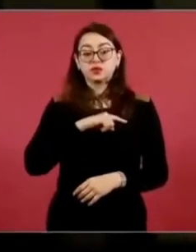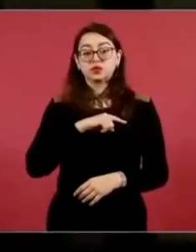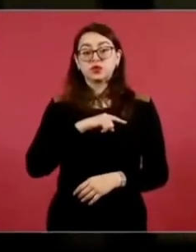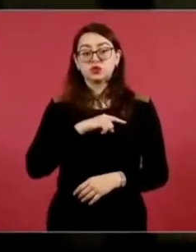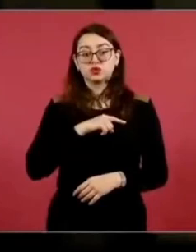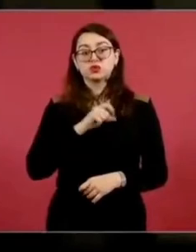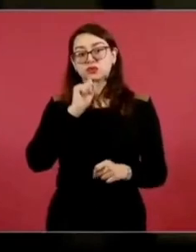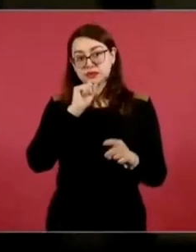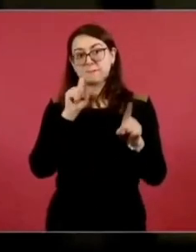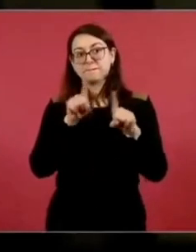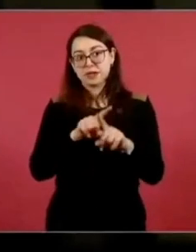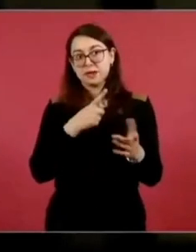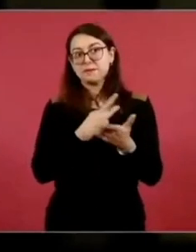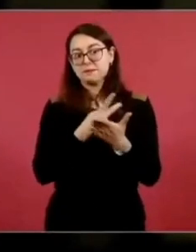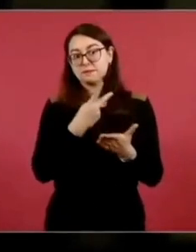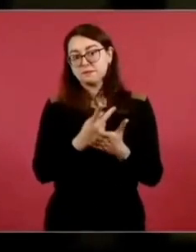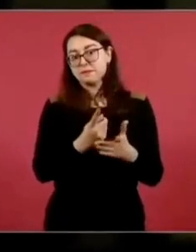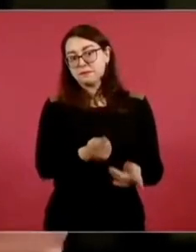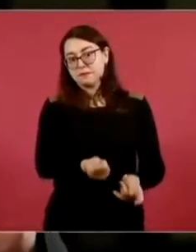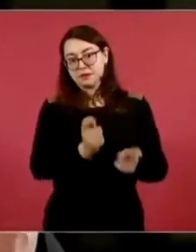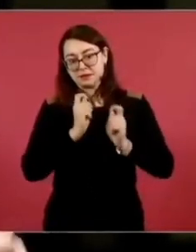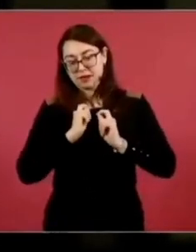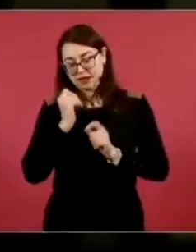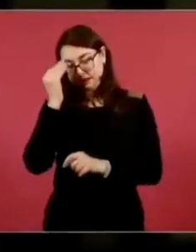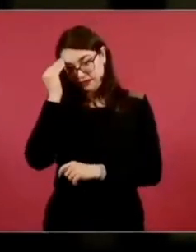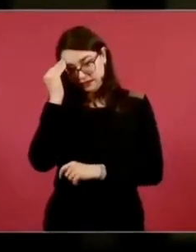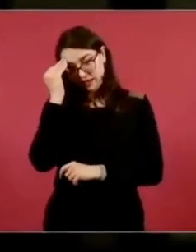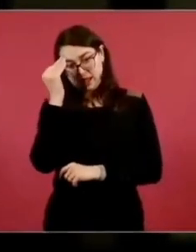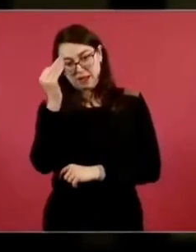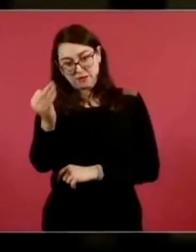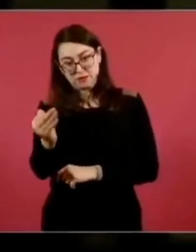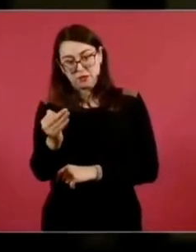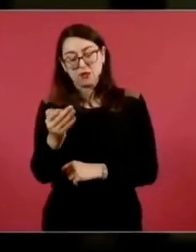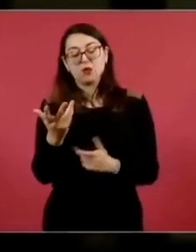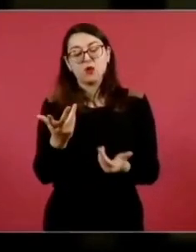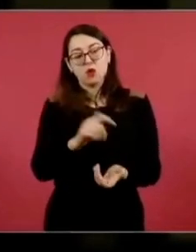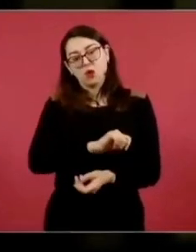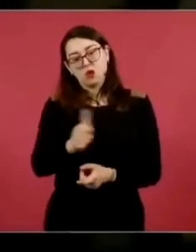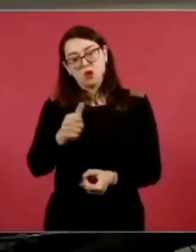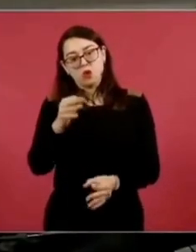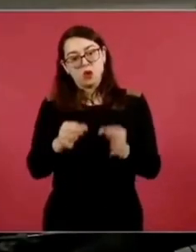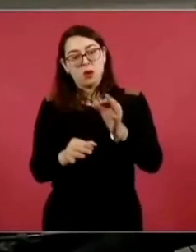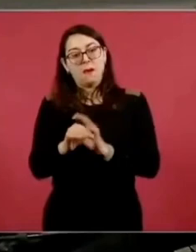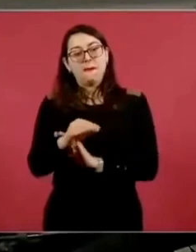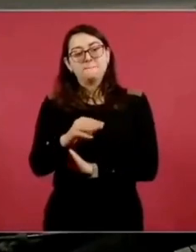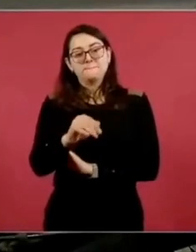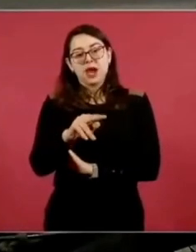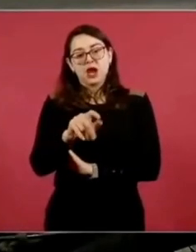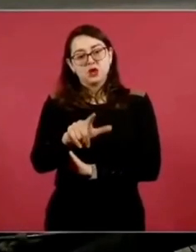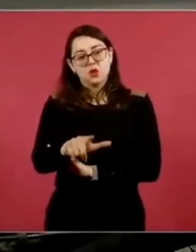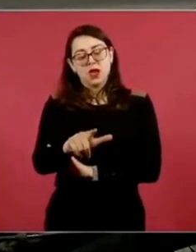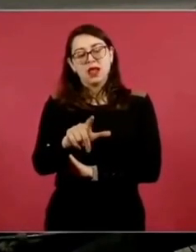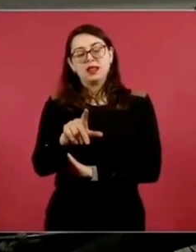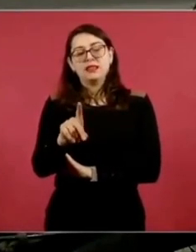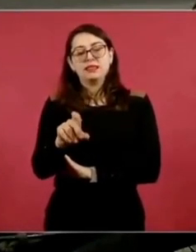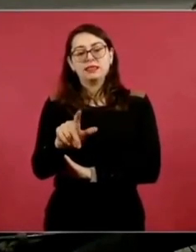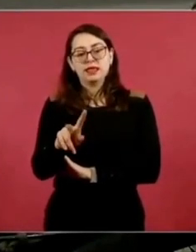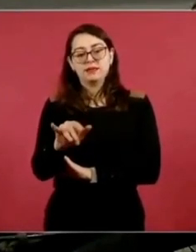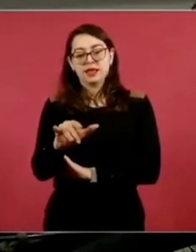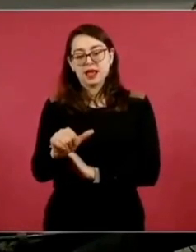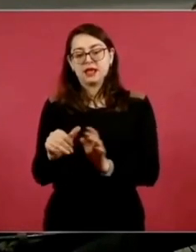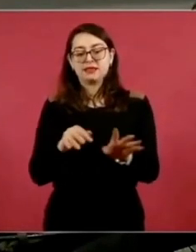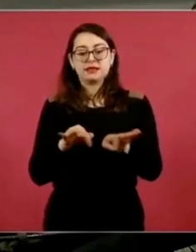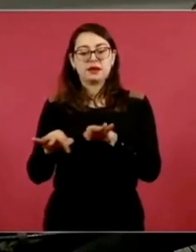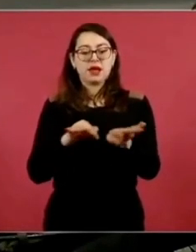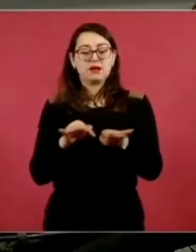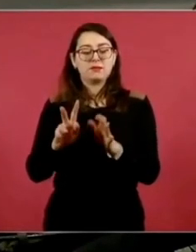trayectoria y por el jurado de don Manuel Buendía y del propio Martínez de la Vega, el trabajando para el Universal, el Premio